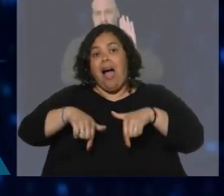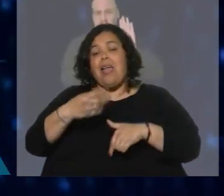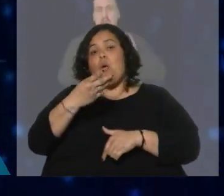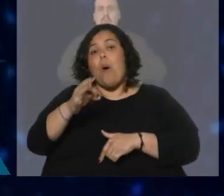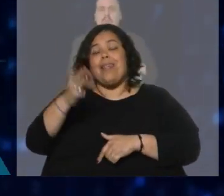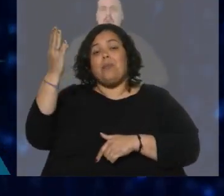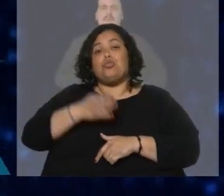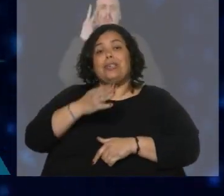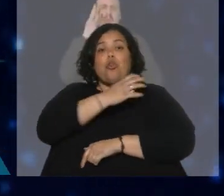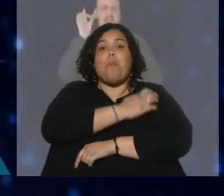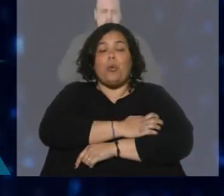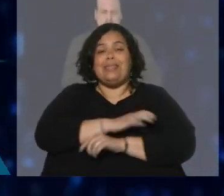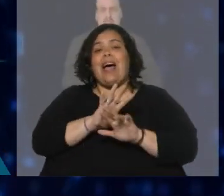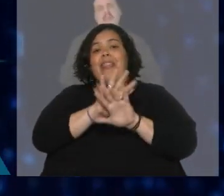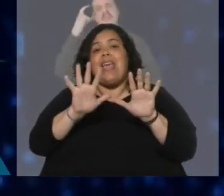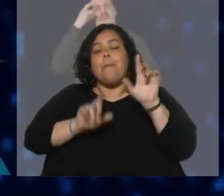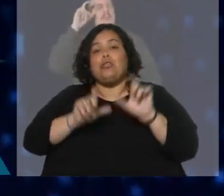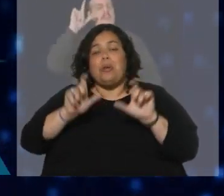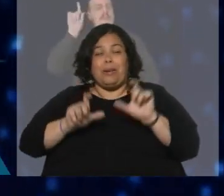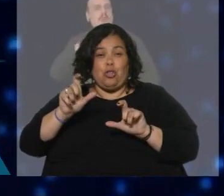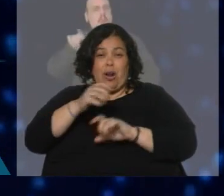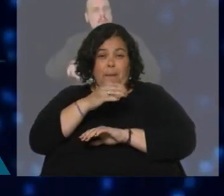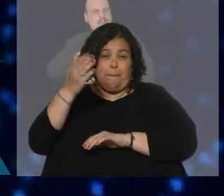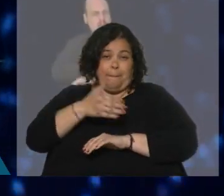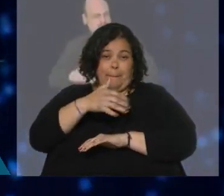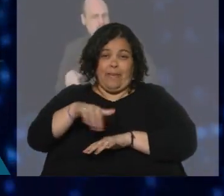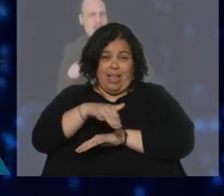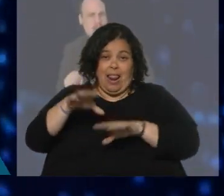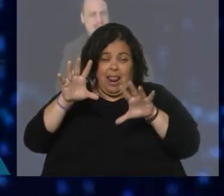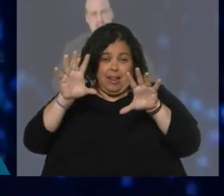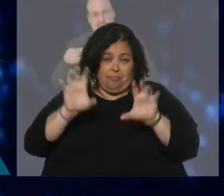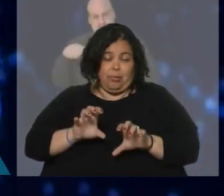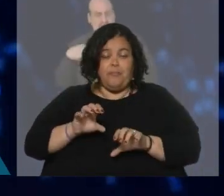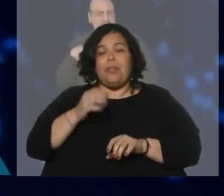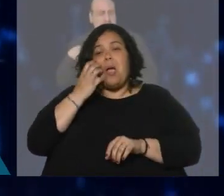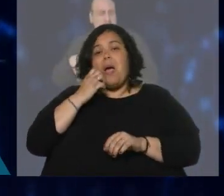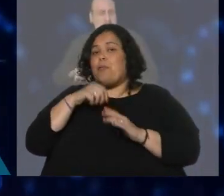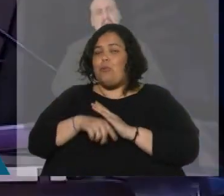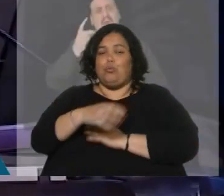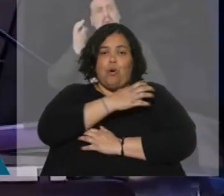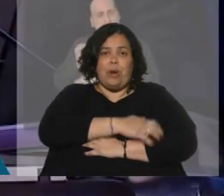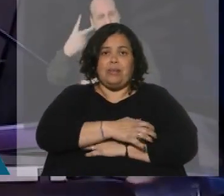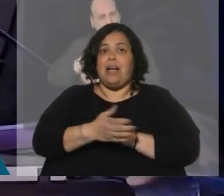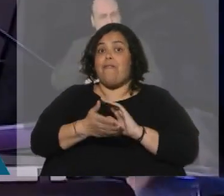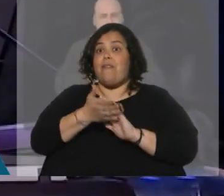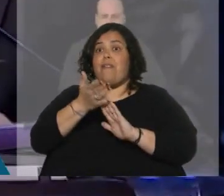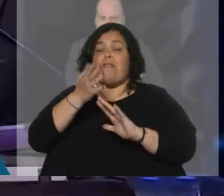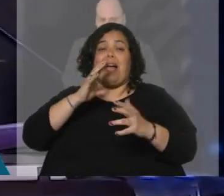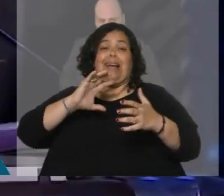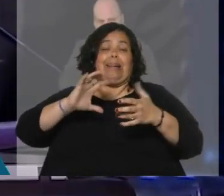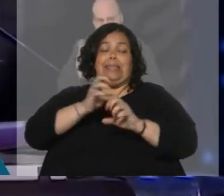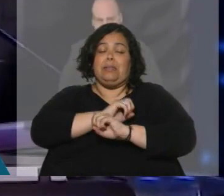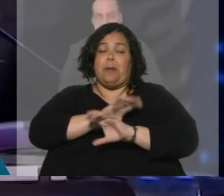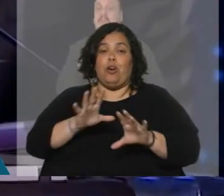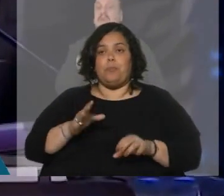de pobres, 10% de indigentes, la inflación descontrolada y camino a la peor crisis de la historia argentina. Mirel plantea un modelo de